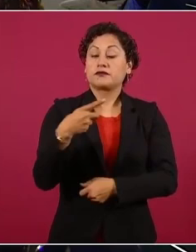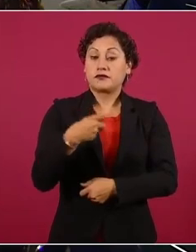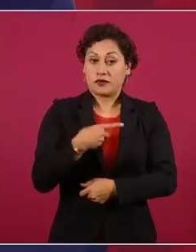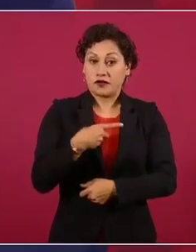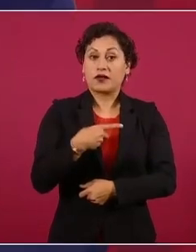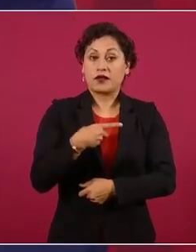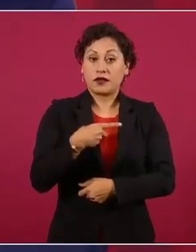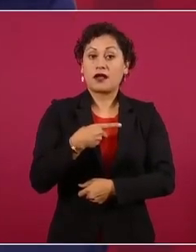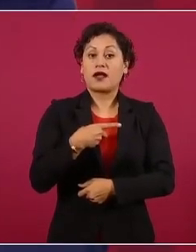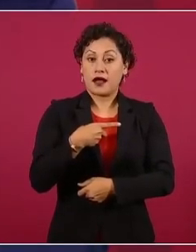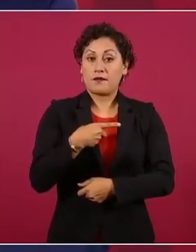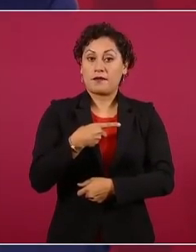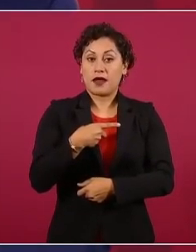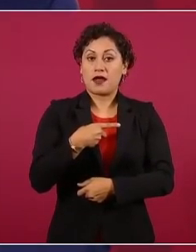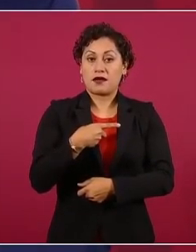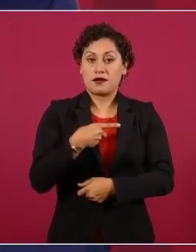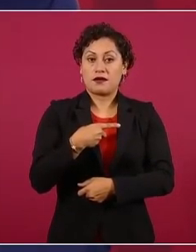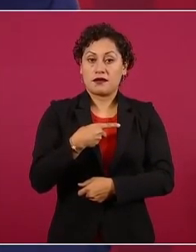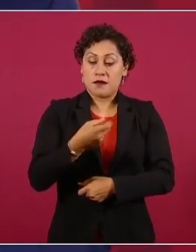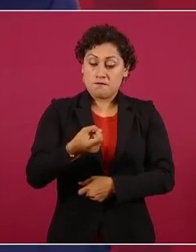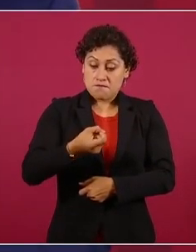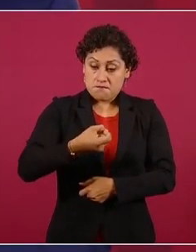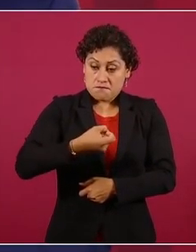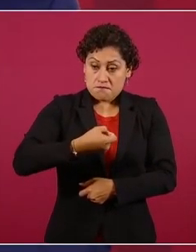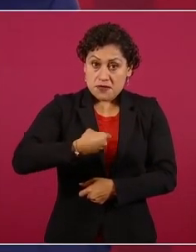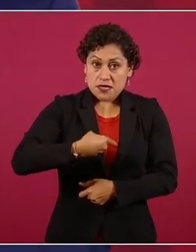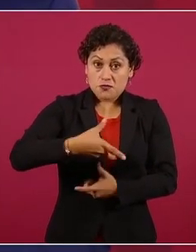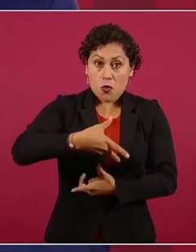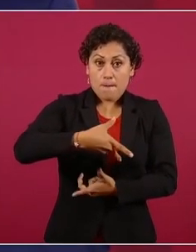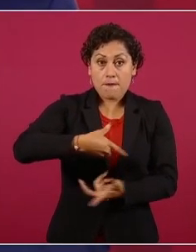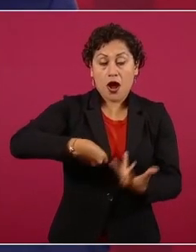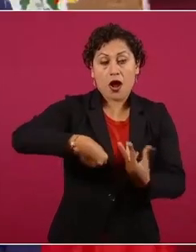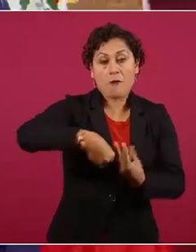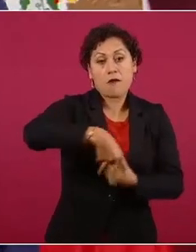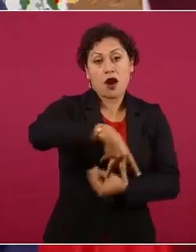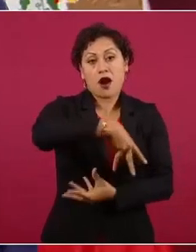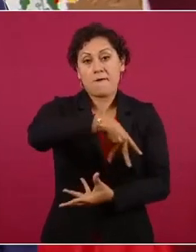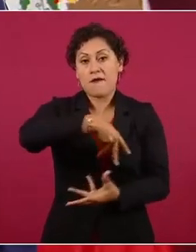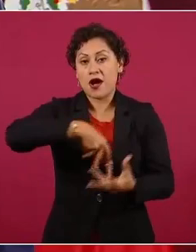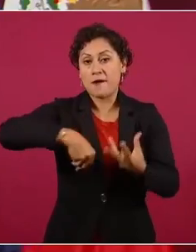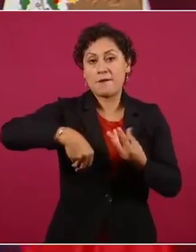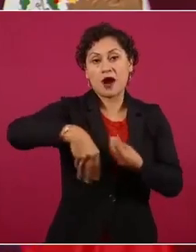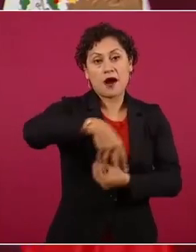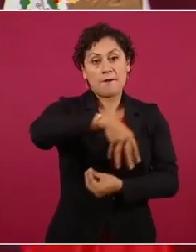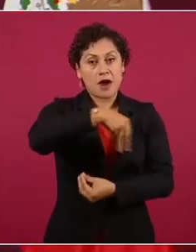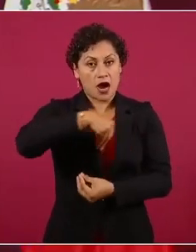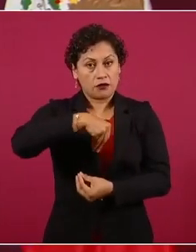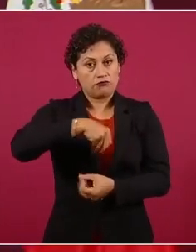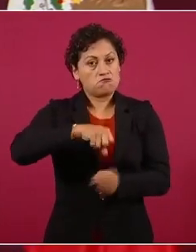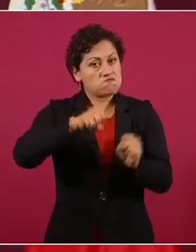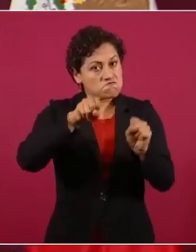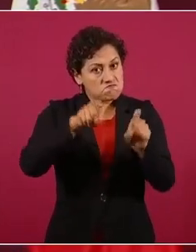la autosuficiencia, que cada país